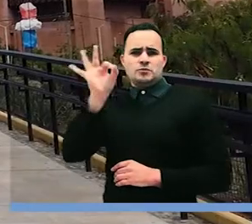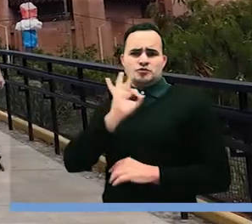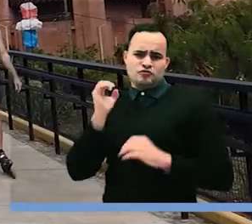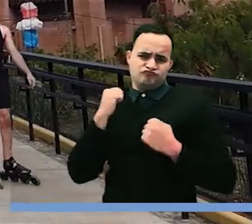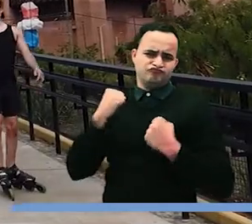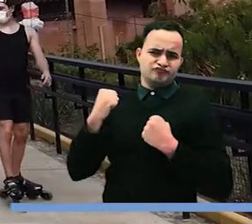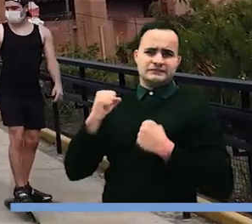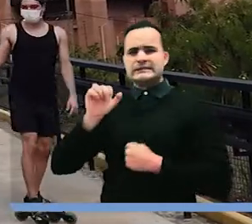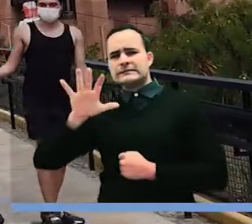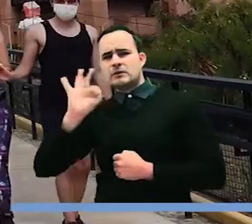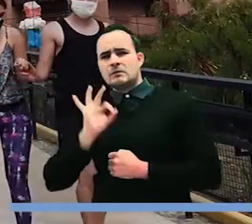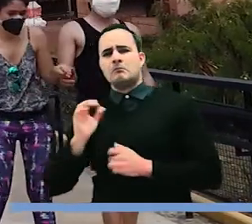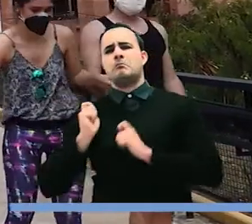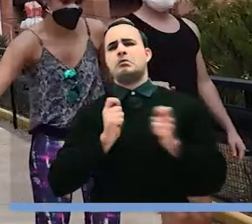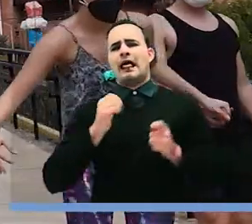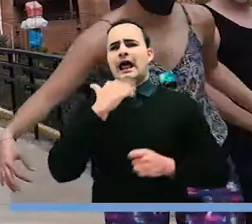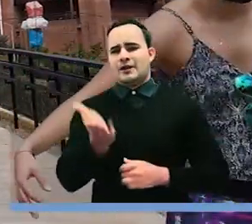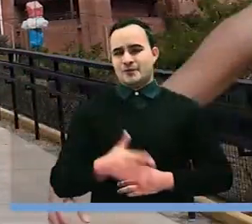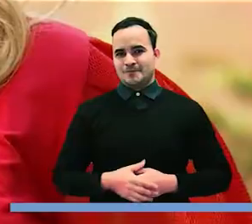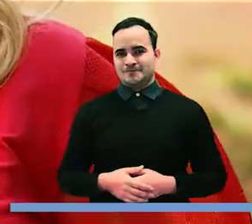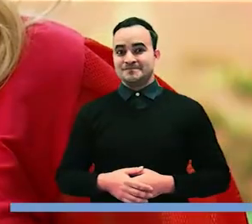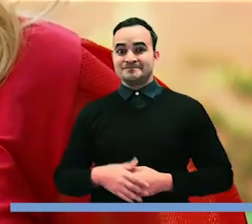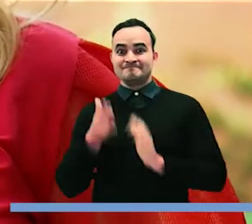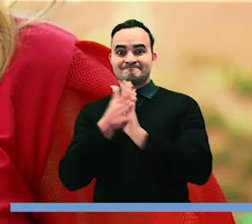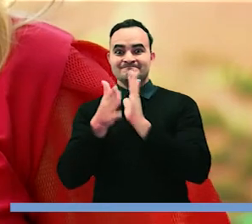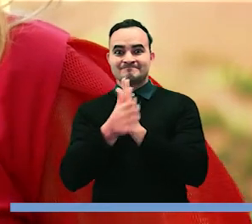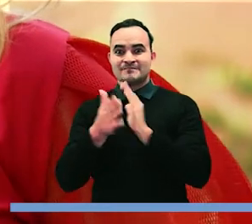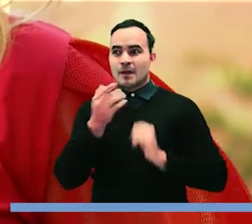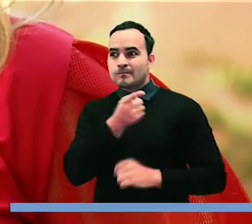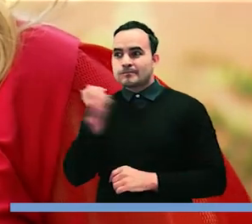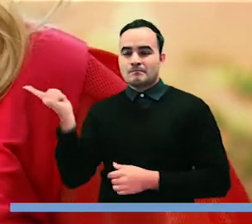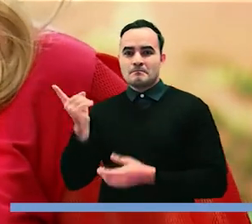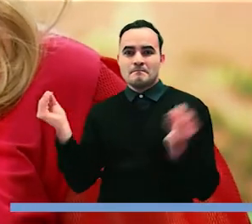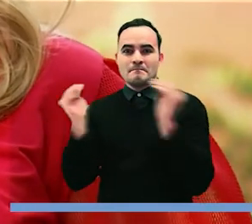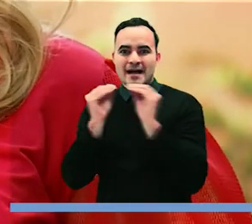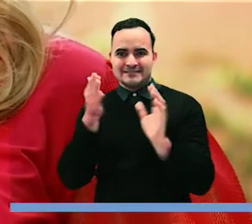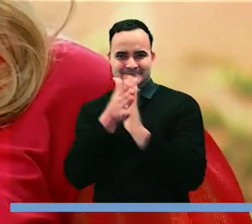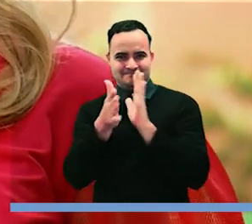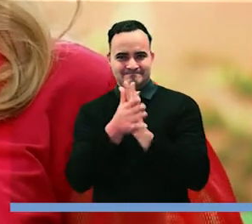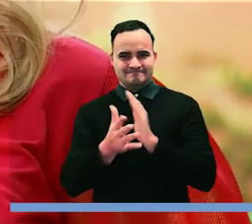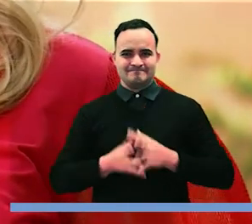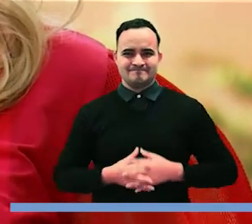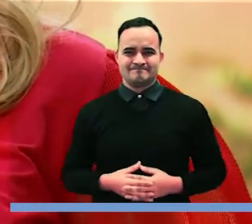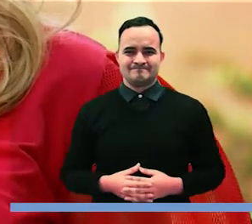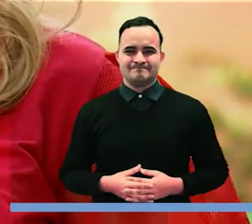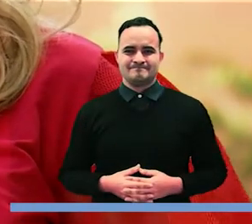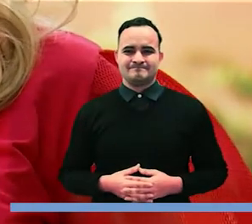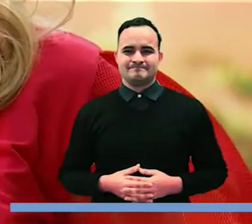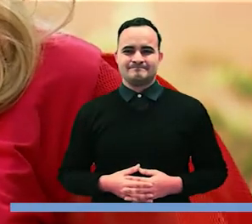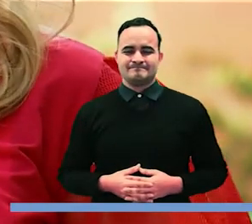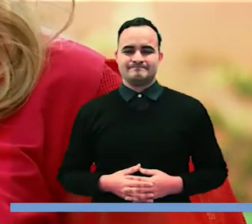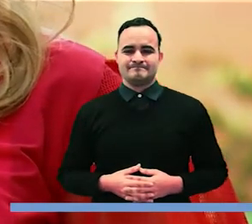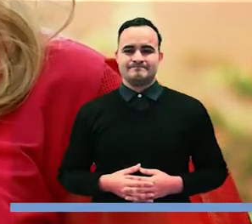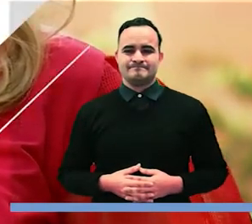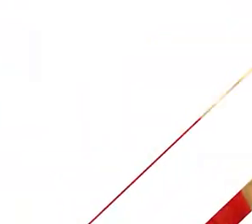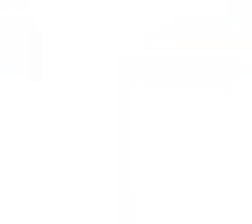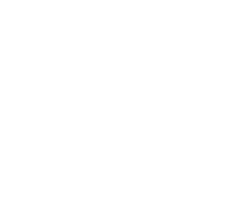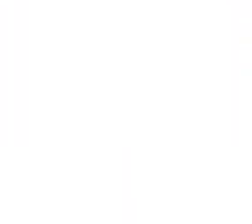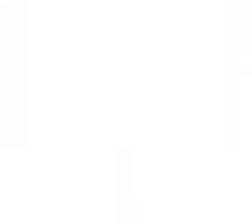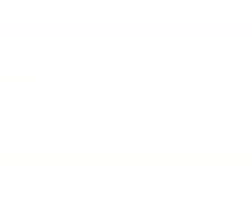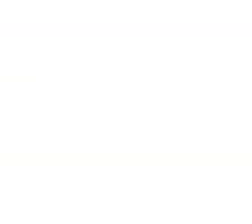% menos de riesgo de contagio. En Medellín Conecta TV es tiempo de conocer otros hechos importantes de la semana.